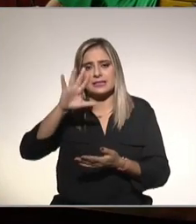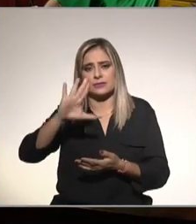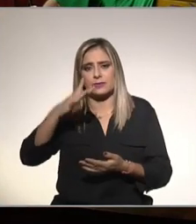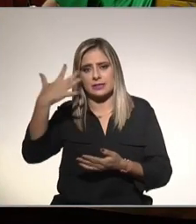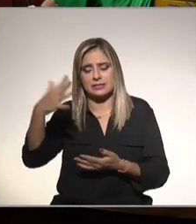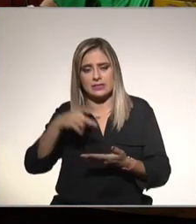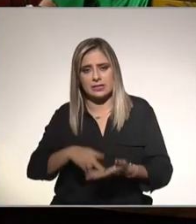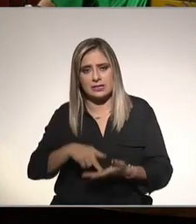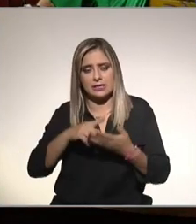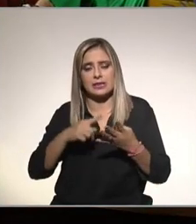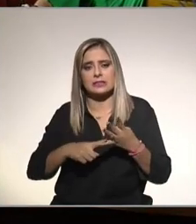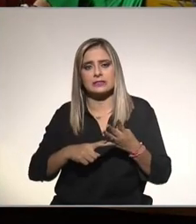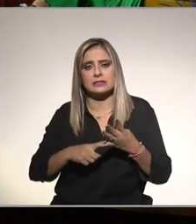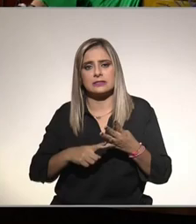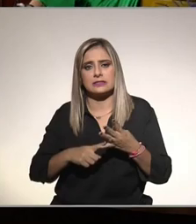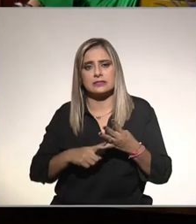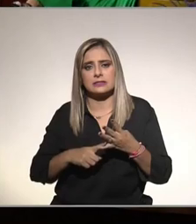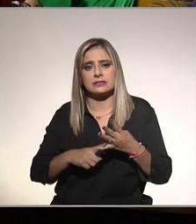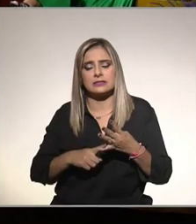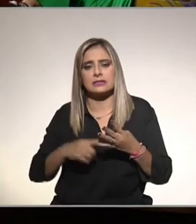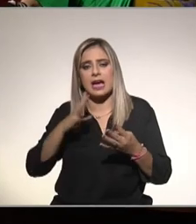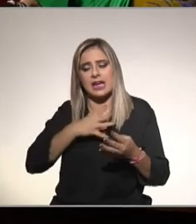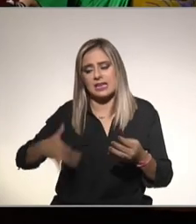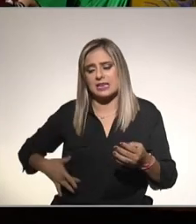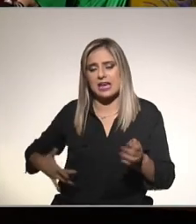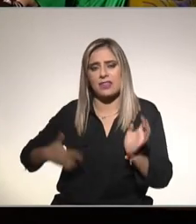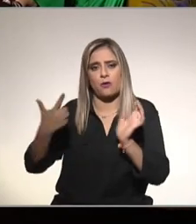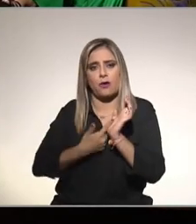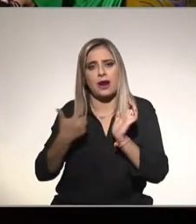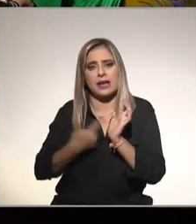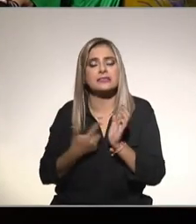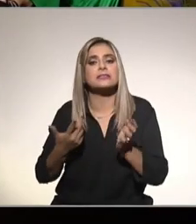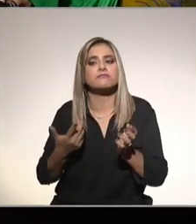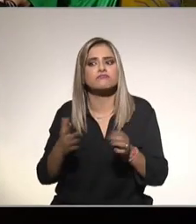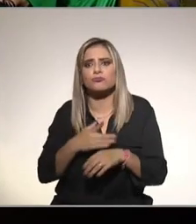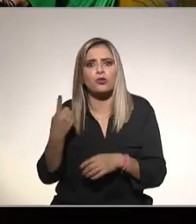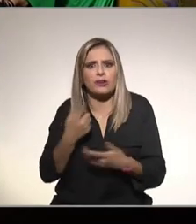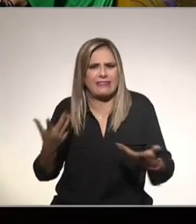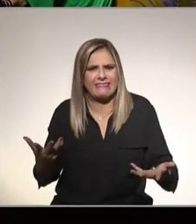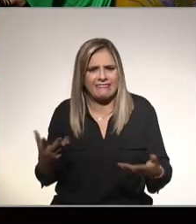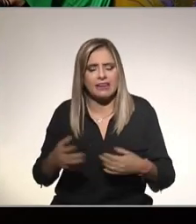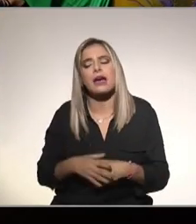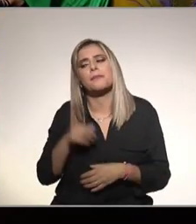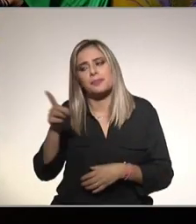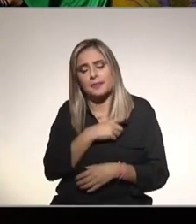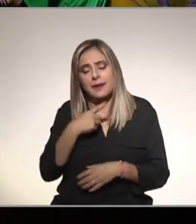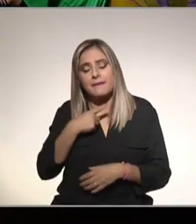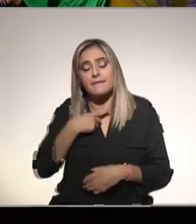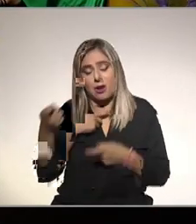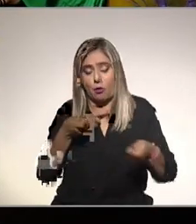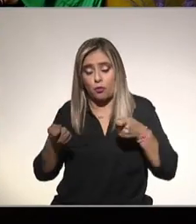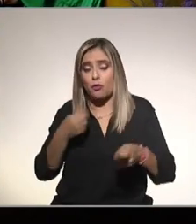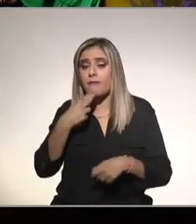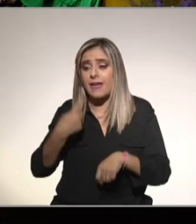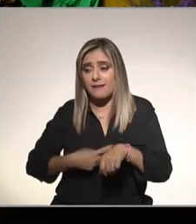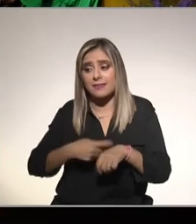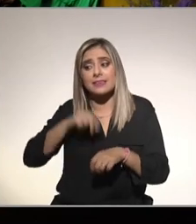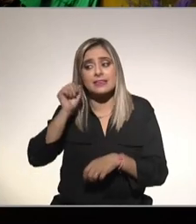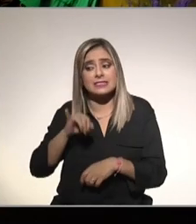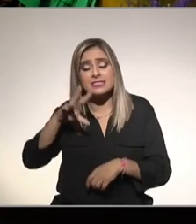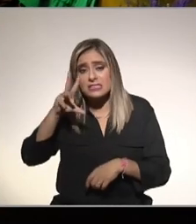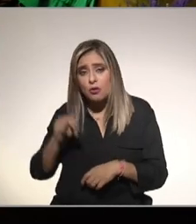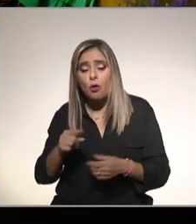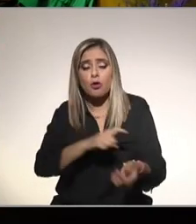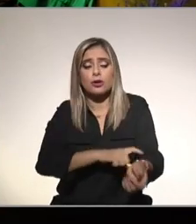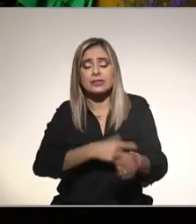55 kilos dice que tiene hígado graso ¿por qué? cuidado hay que ver cómo está el control de tu diabetes y lo mismo que acaba de contestar la